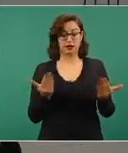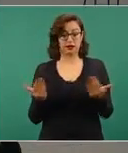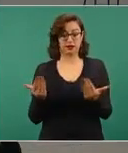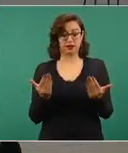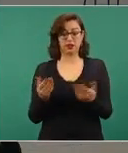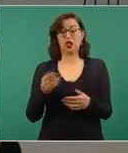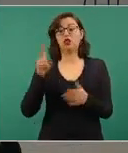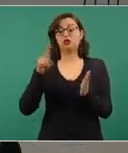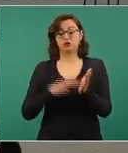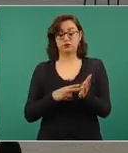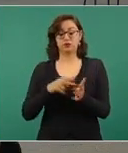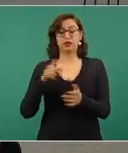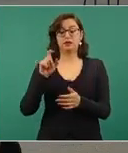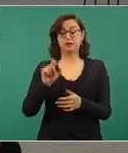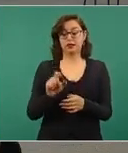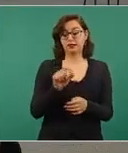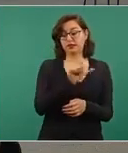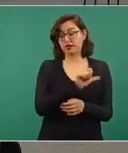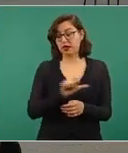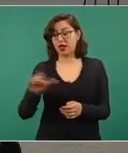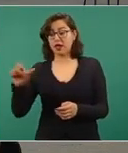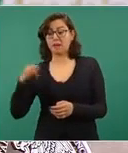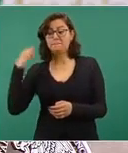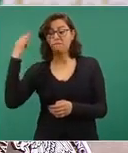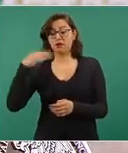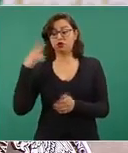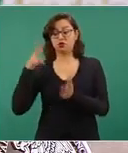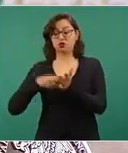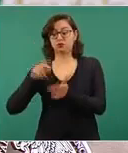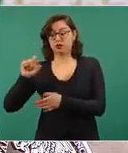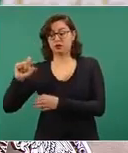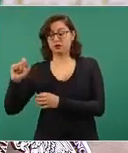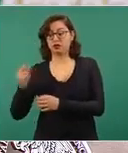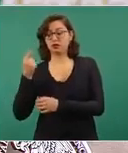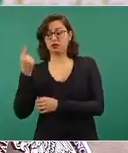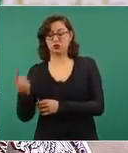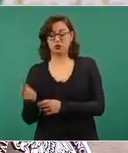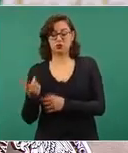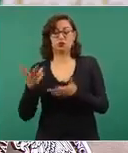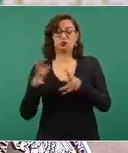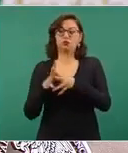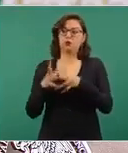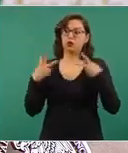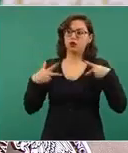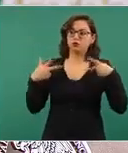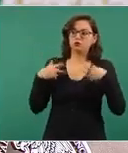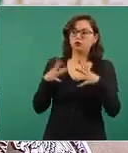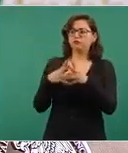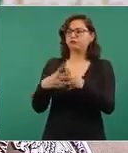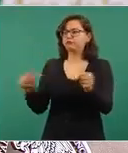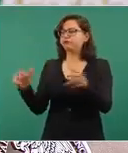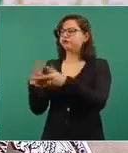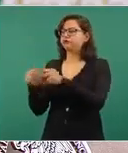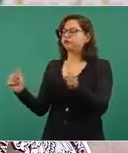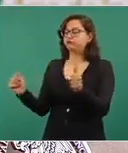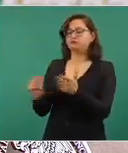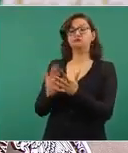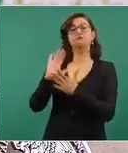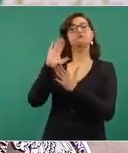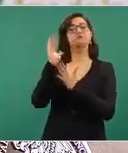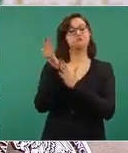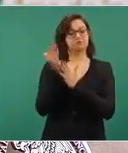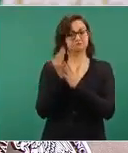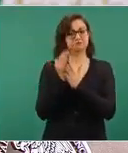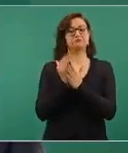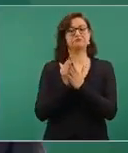y marzo de 2021. Esta es la disminución más significativa que hemos tenido en este